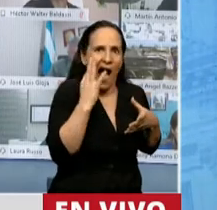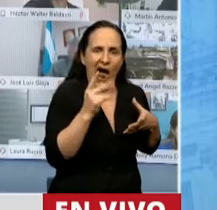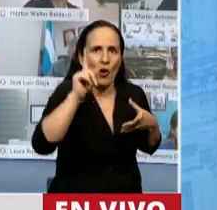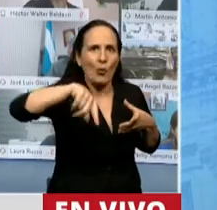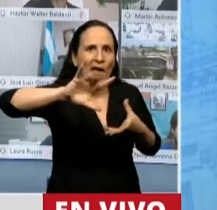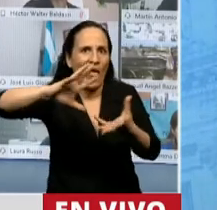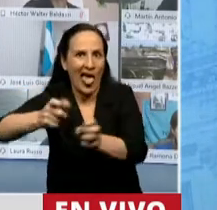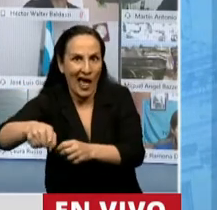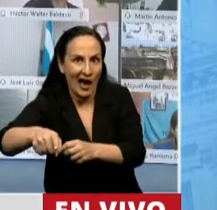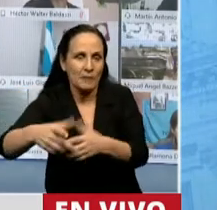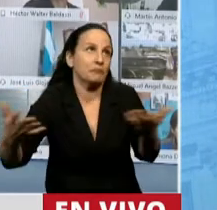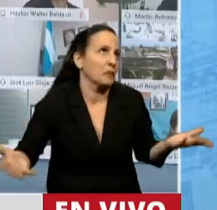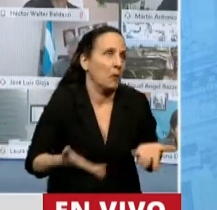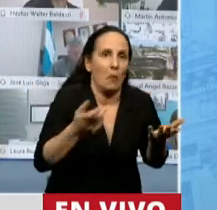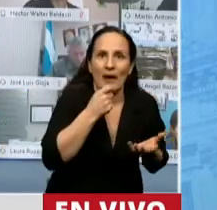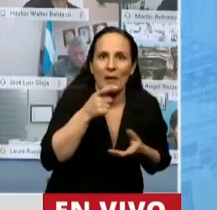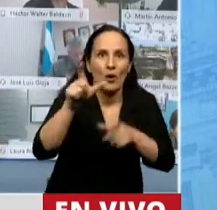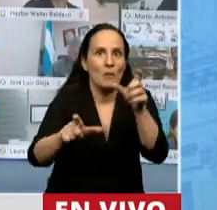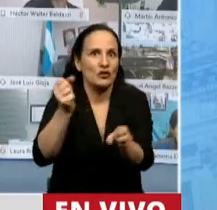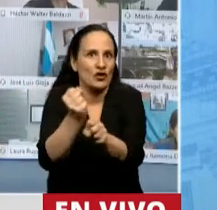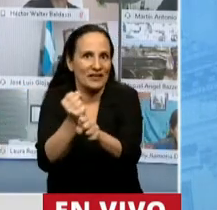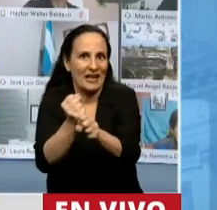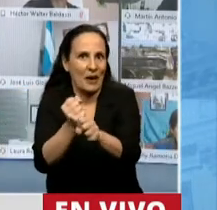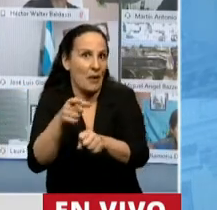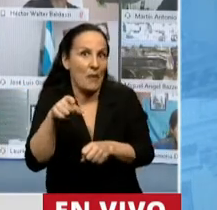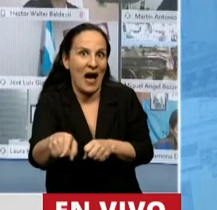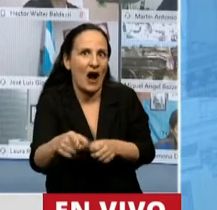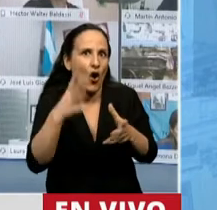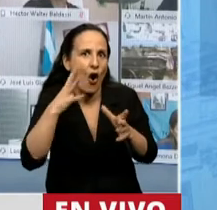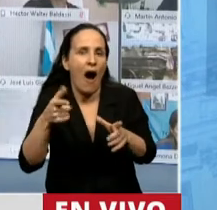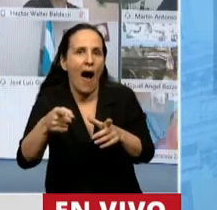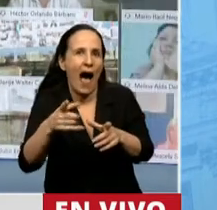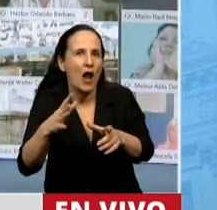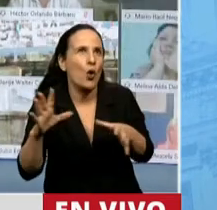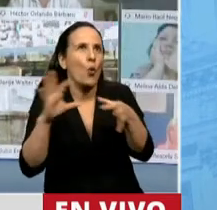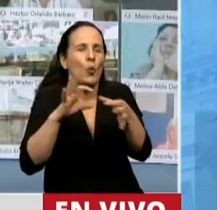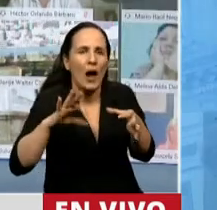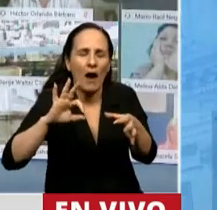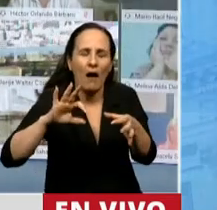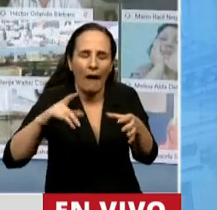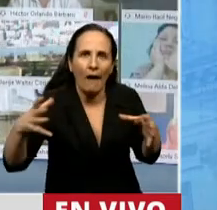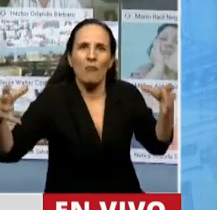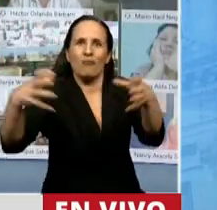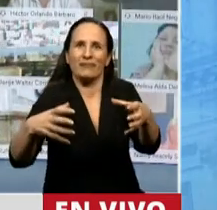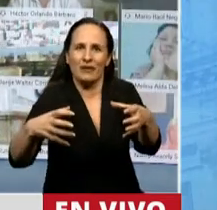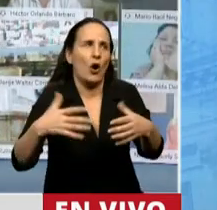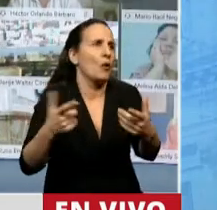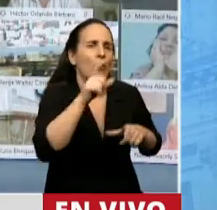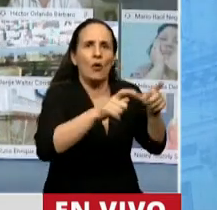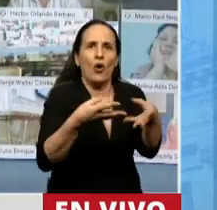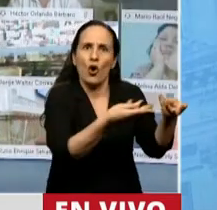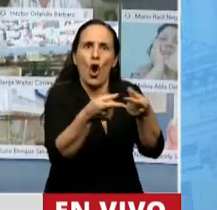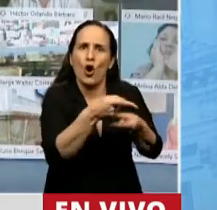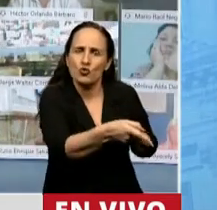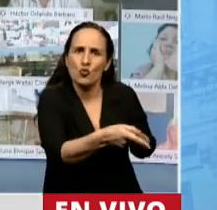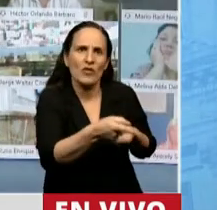de los trabajadores, una acción colectiva para hacer valer un convenio colectivo. Si hablamos de los consumidores, para hacer valer el